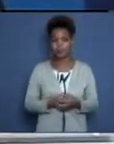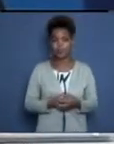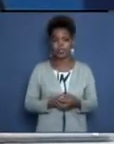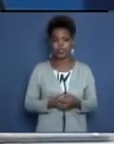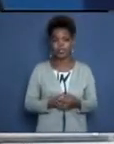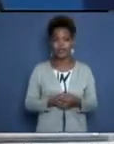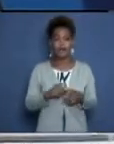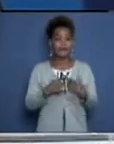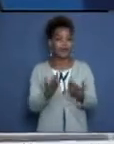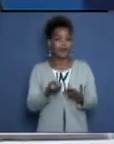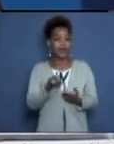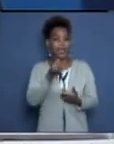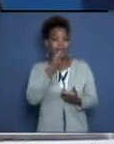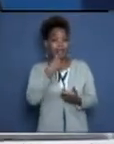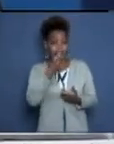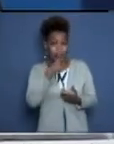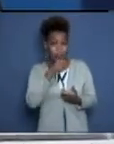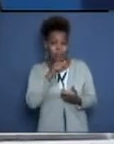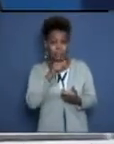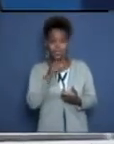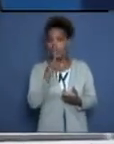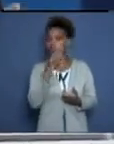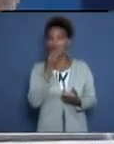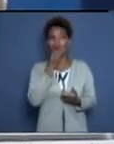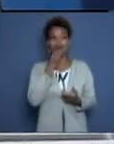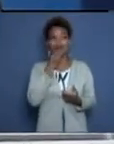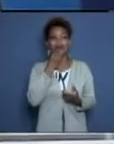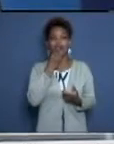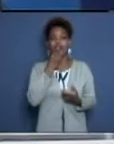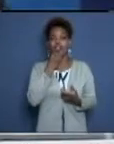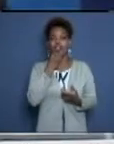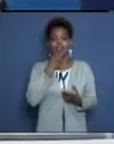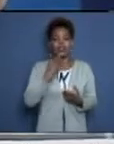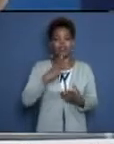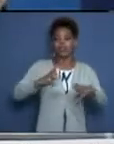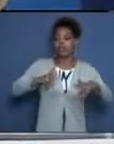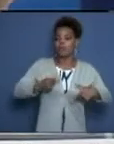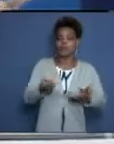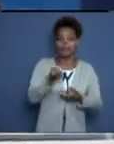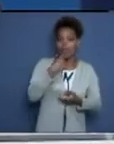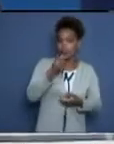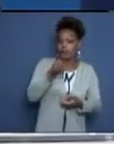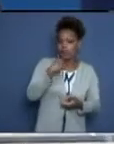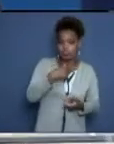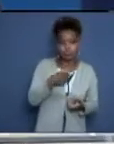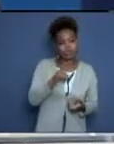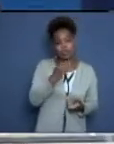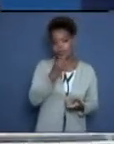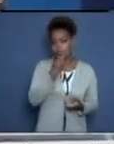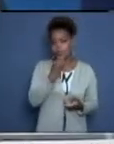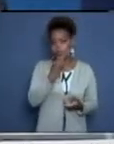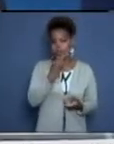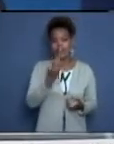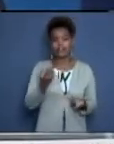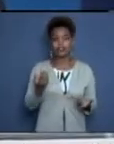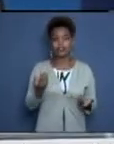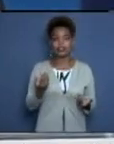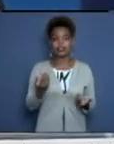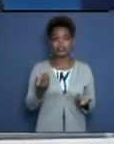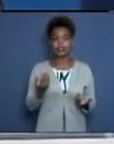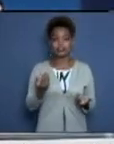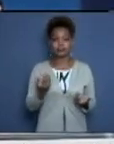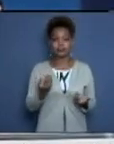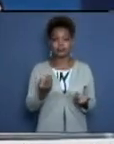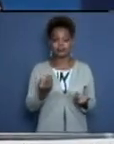introducción de la aspirina tampoco es de forma indiscriminada. Hay subgrupos de pacientes donde se debe utilizar la aspirina. No